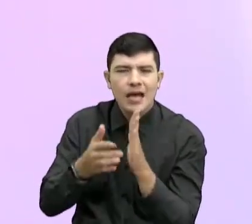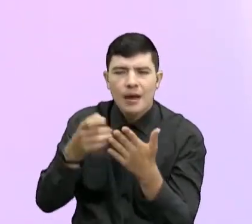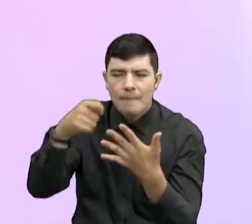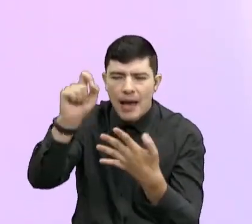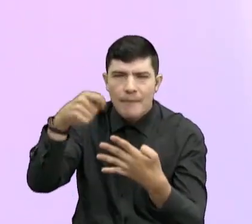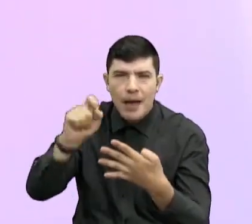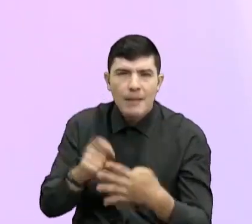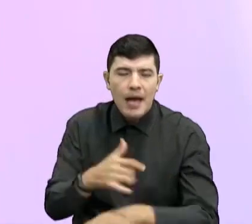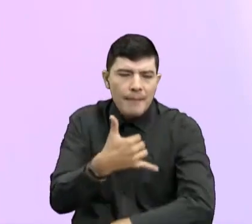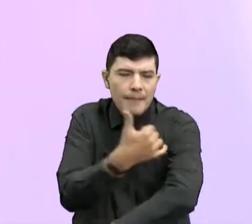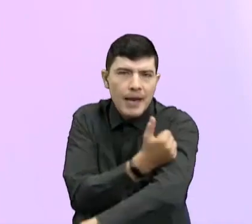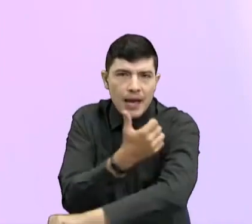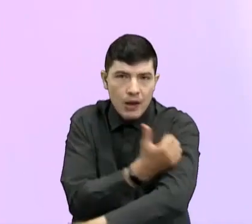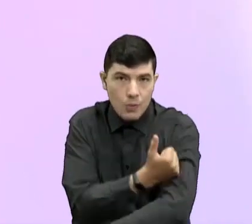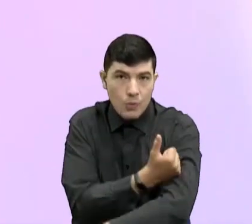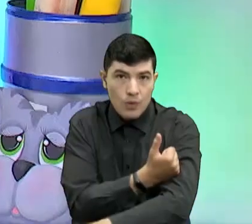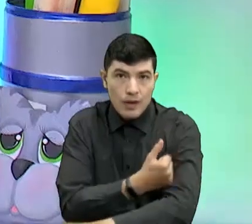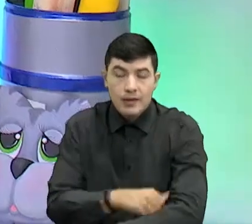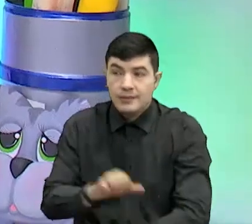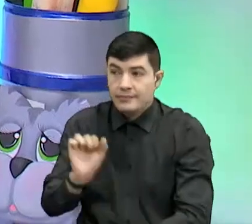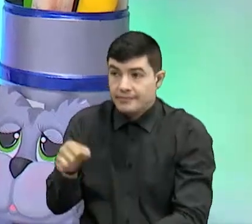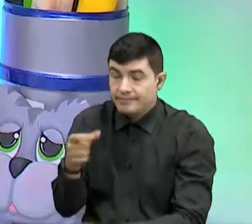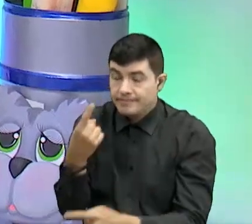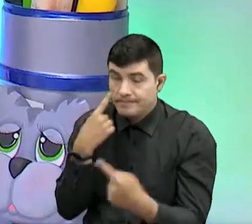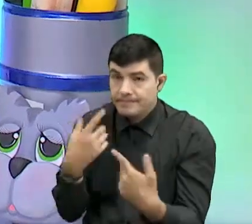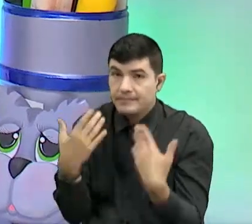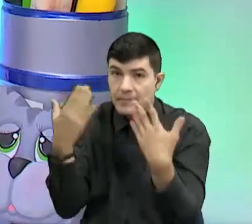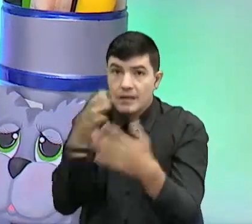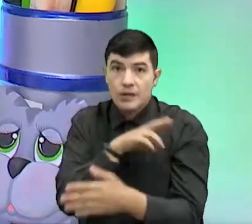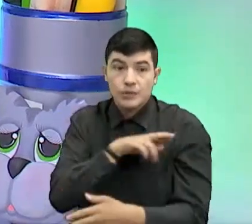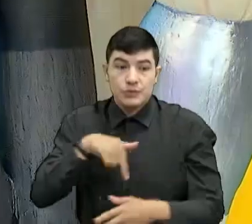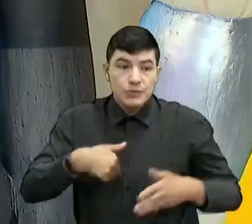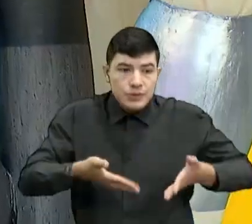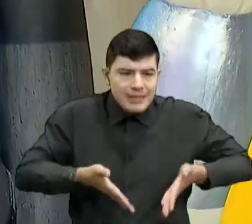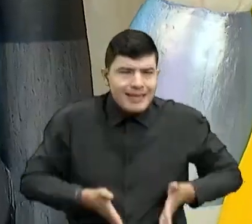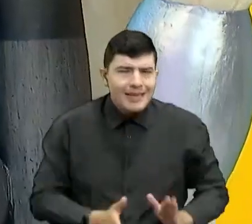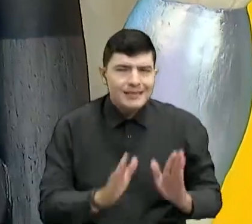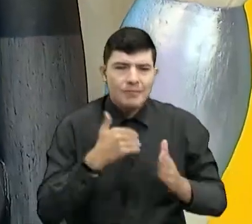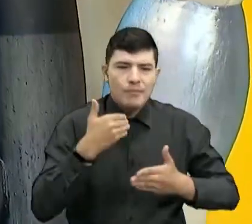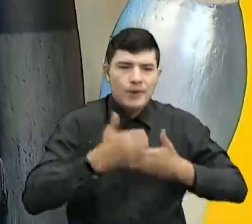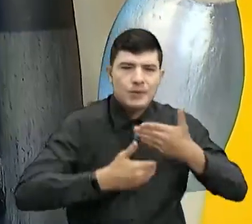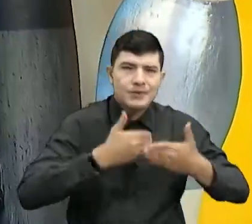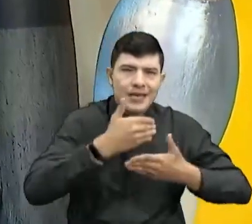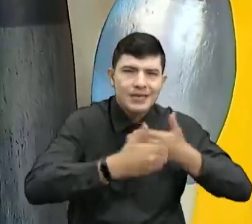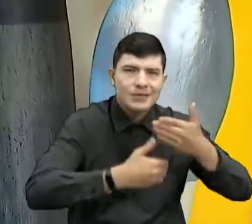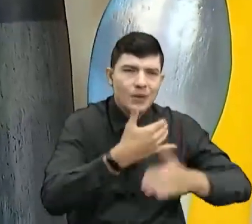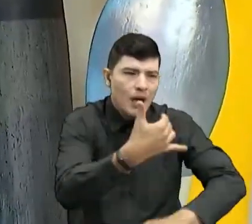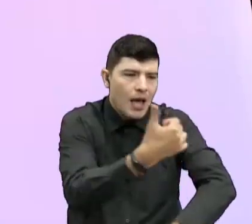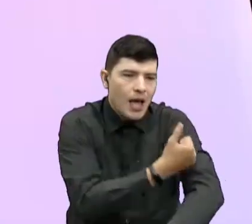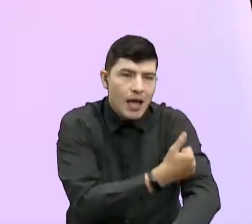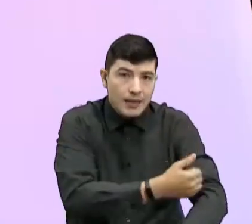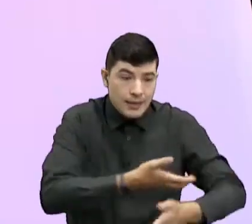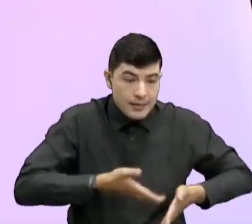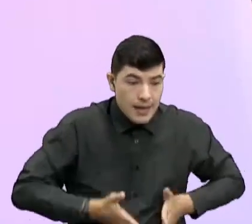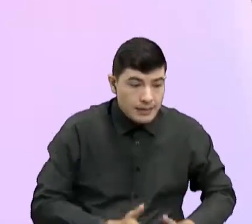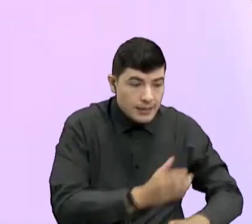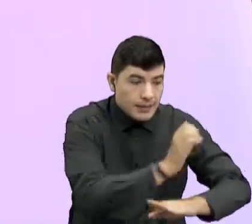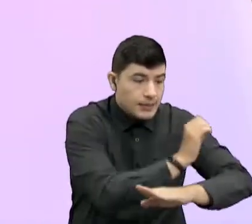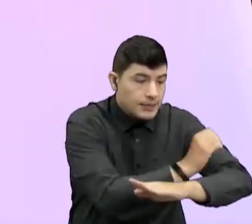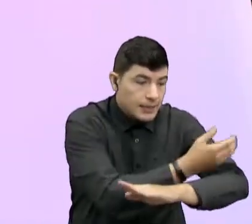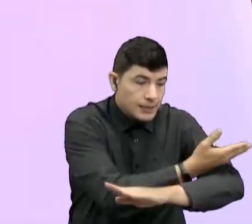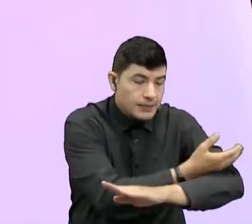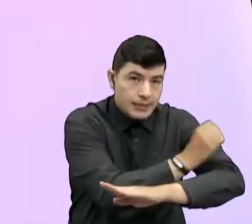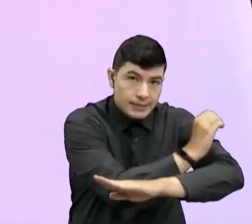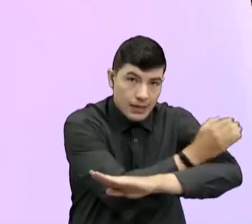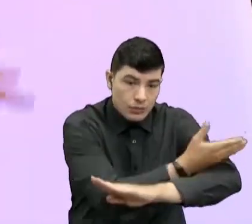siempre tenemos que tener un ciclo de vacunas hasta los cinco años. Oiga, no lo sabía. Así es. A ti